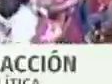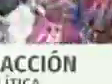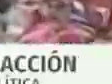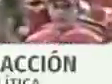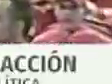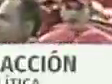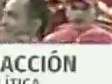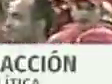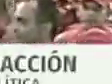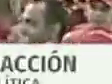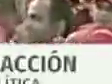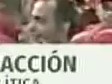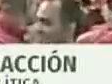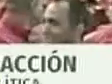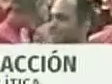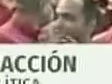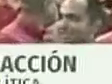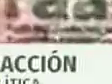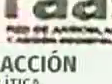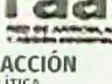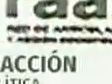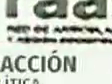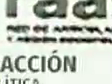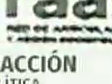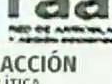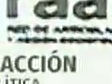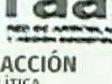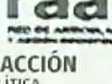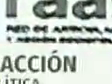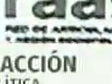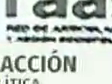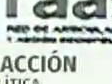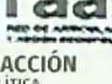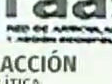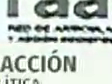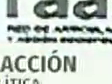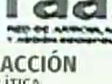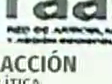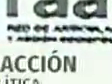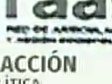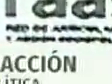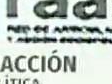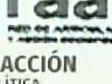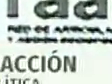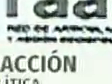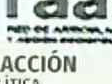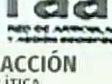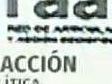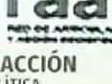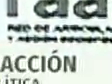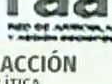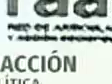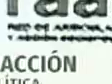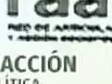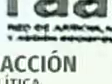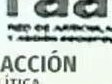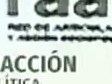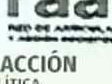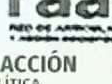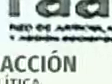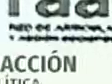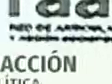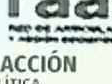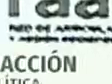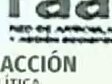carácter republicano de defensa inédita de la nación frente al enemigo del